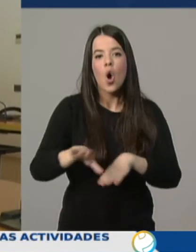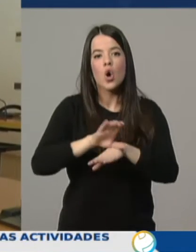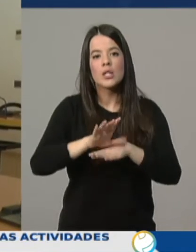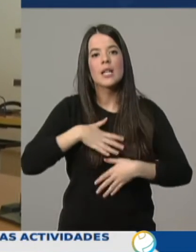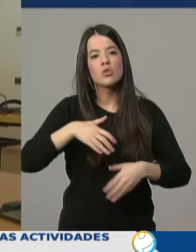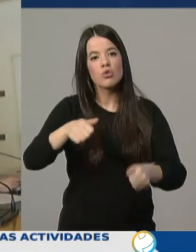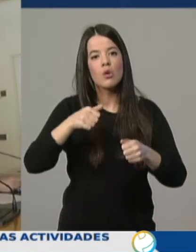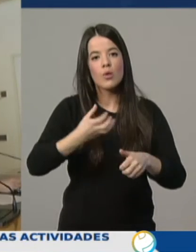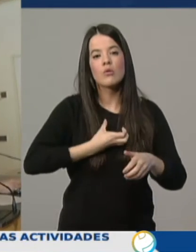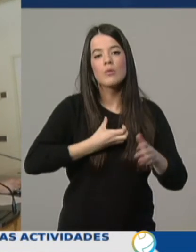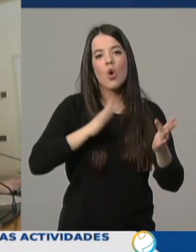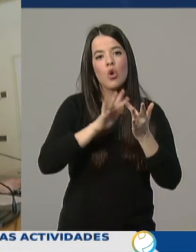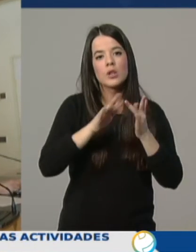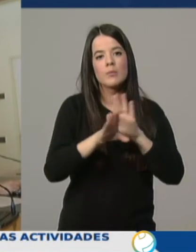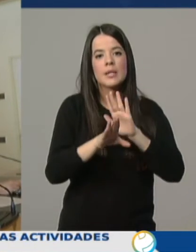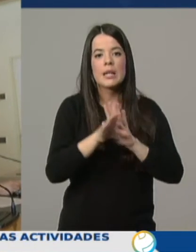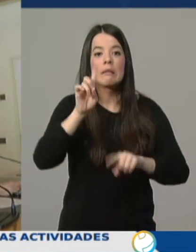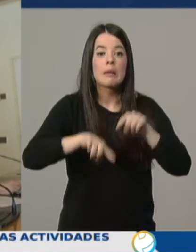por si hay que tomar nuevas medidas.